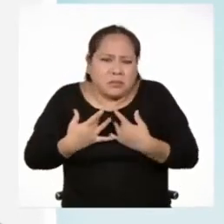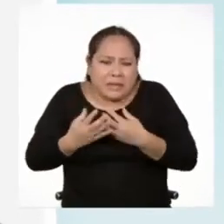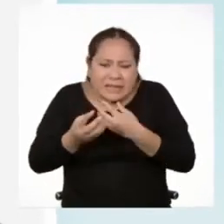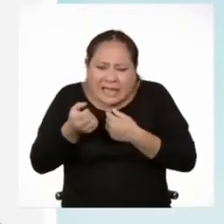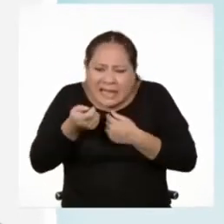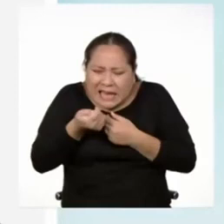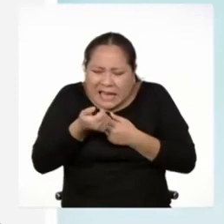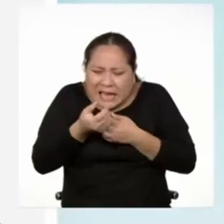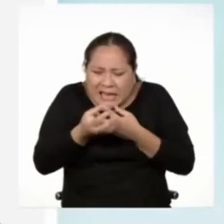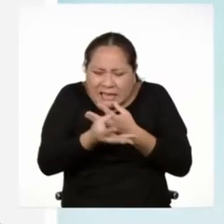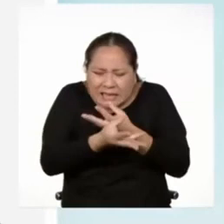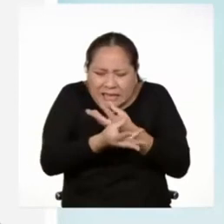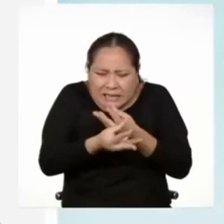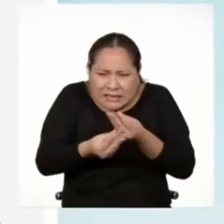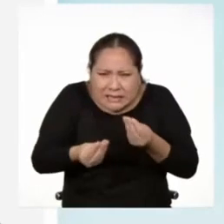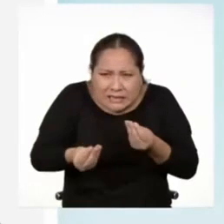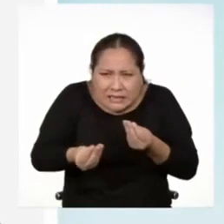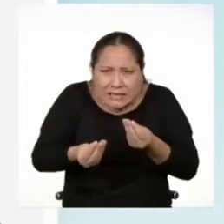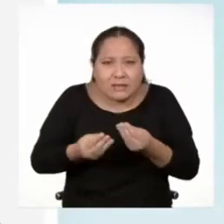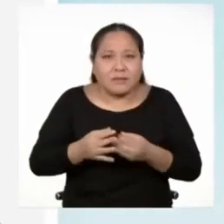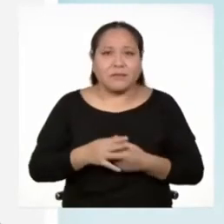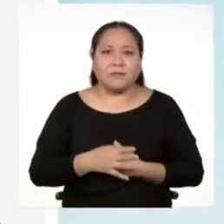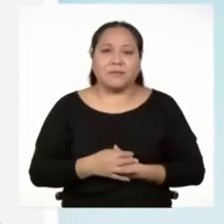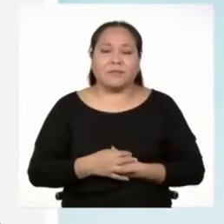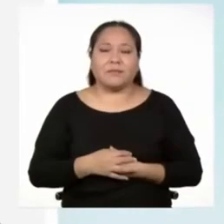por completo.